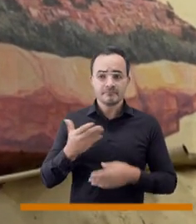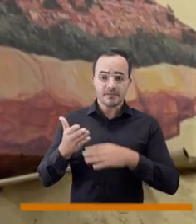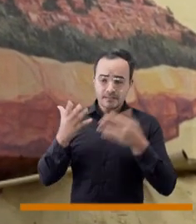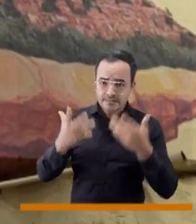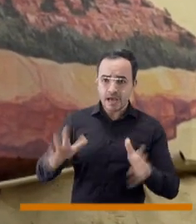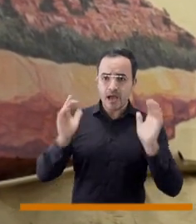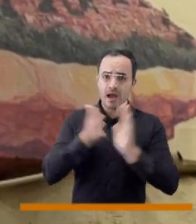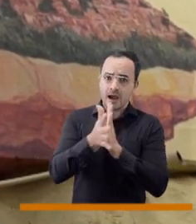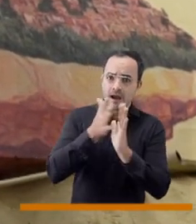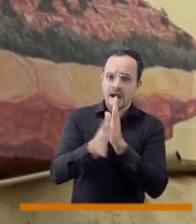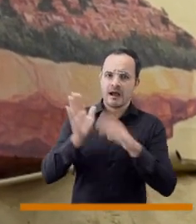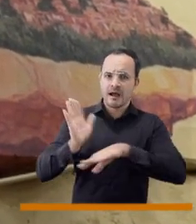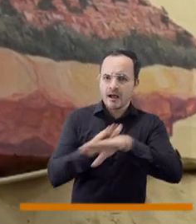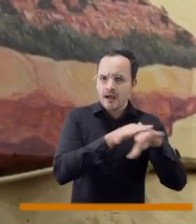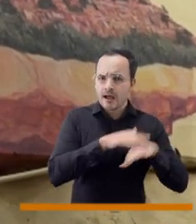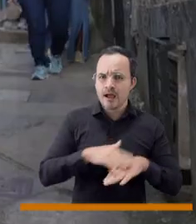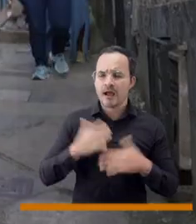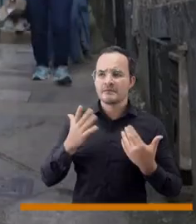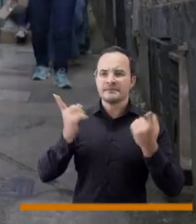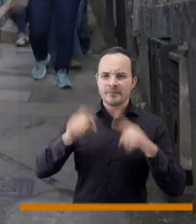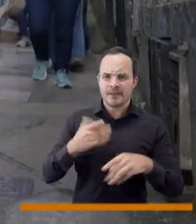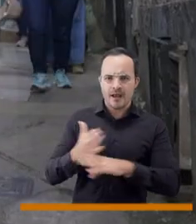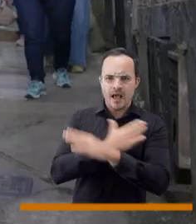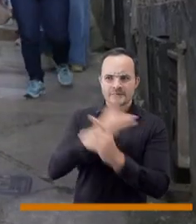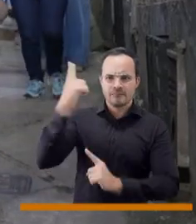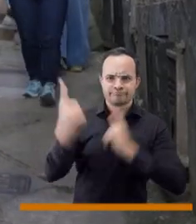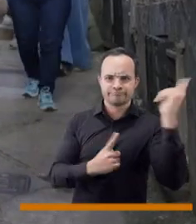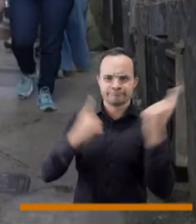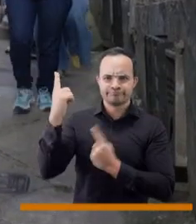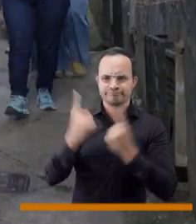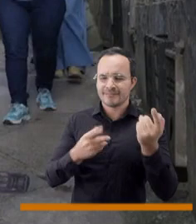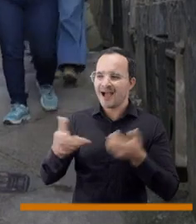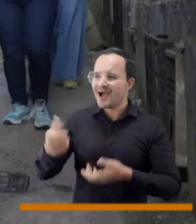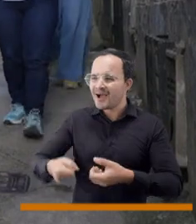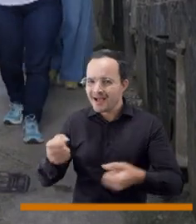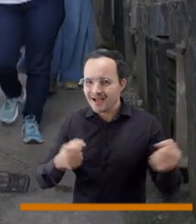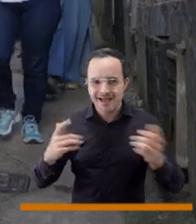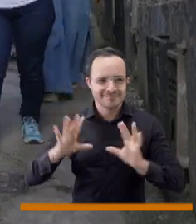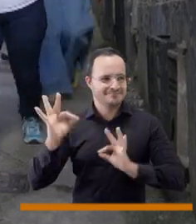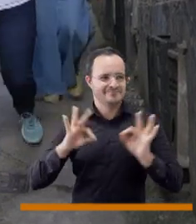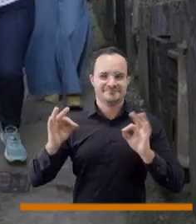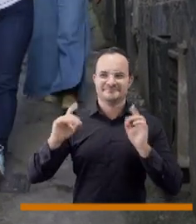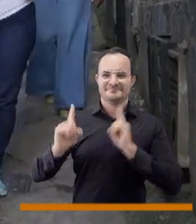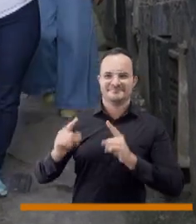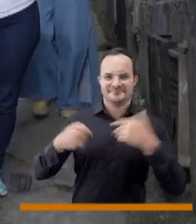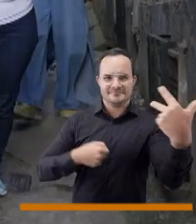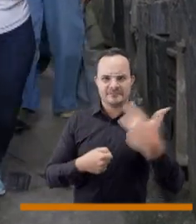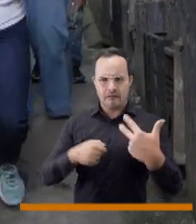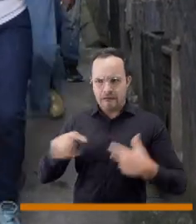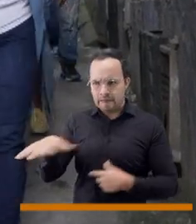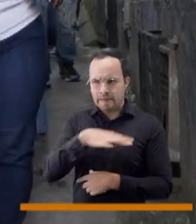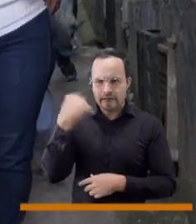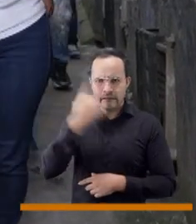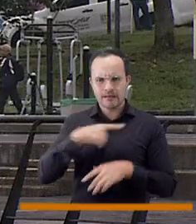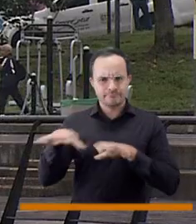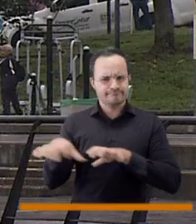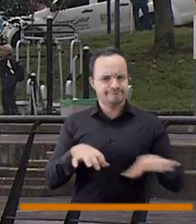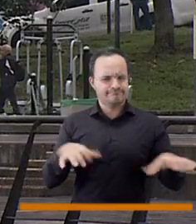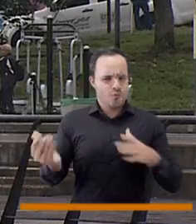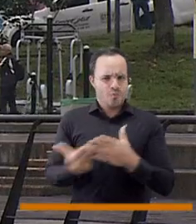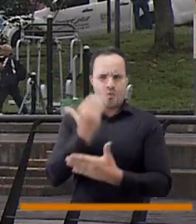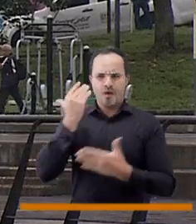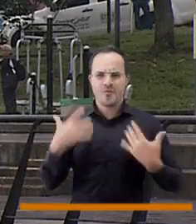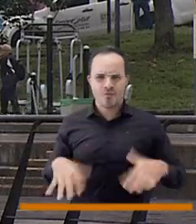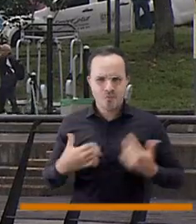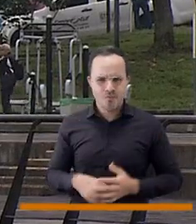toda esta previa del programa con los habitantes a quienes les sentimos una actitud sumamente renovada. Contémosle también a nuestros